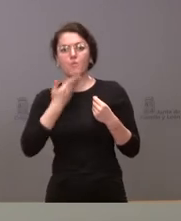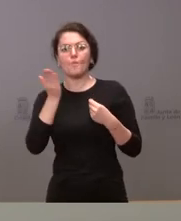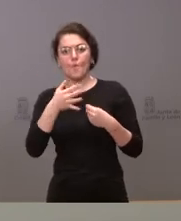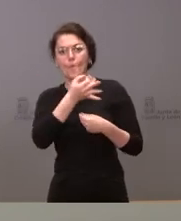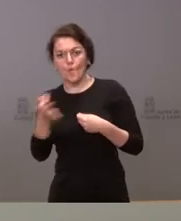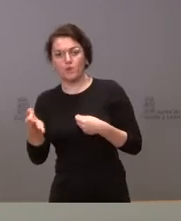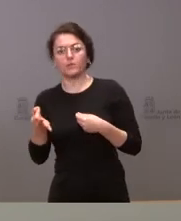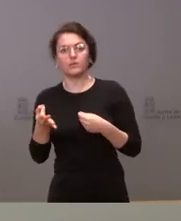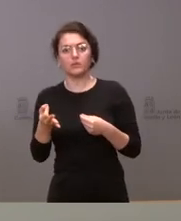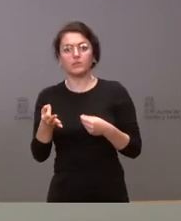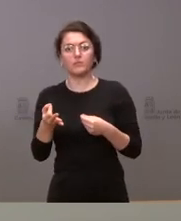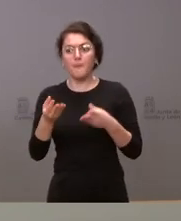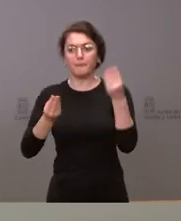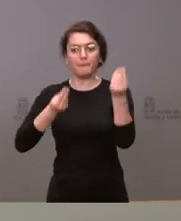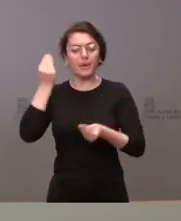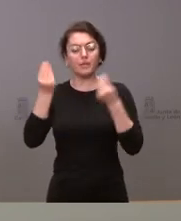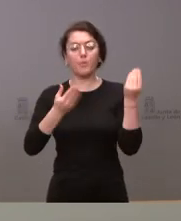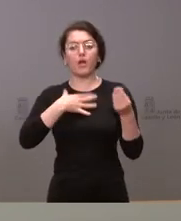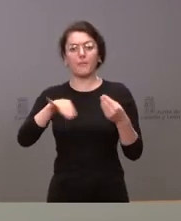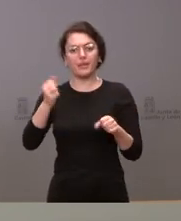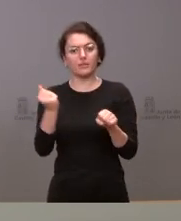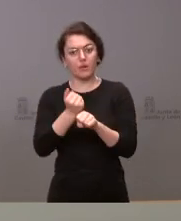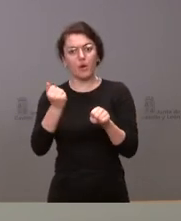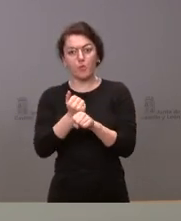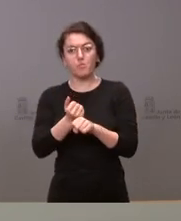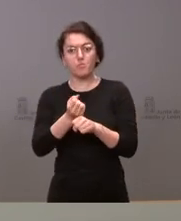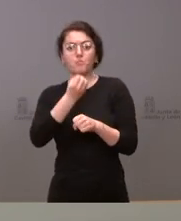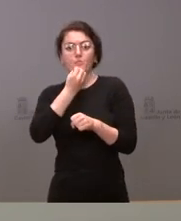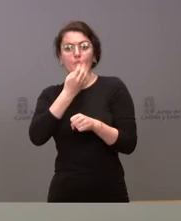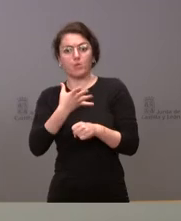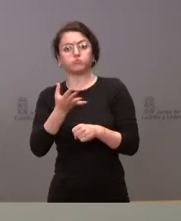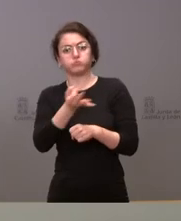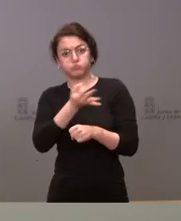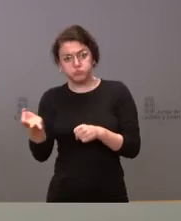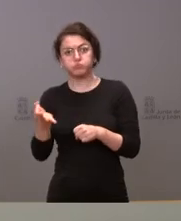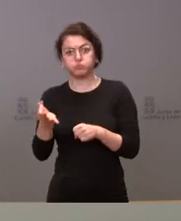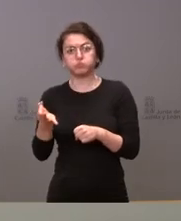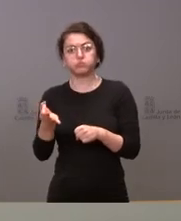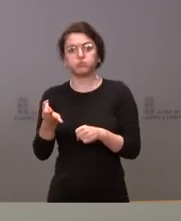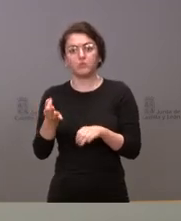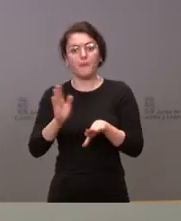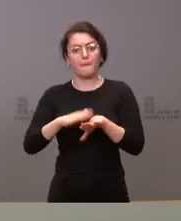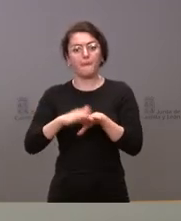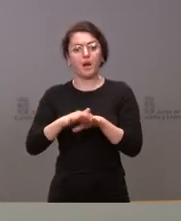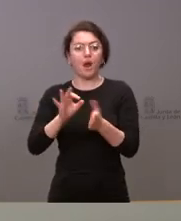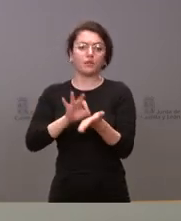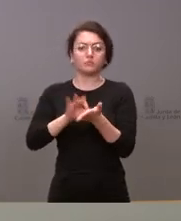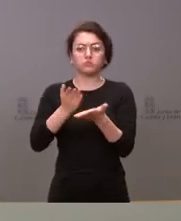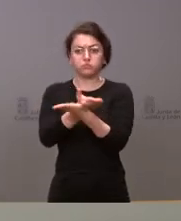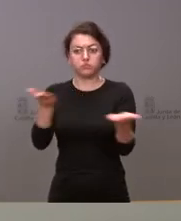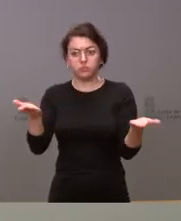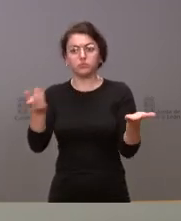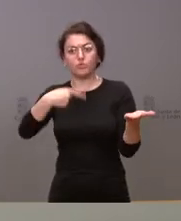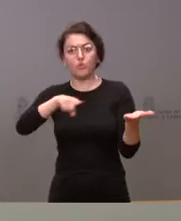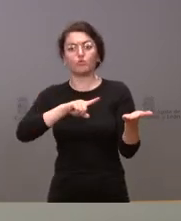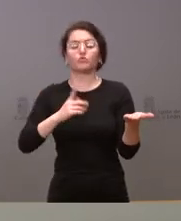desarrollar sus funciones con absoluta solvencia y garantía al servicio de la comunidad autónoma y, por tanto, valoramos positivamente